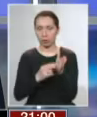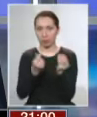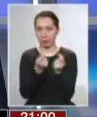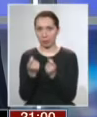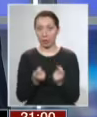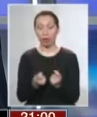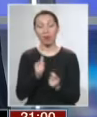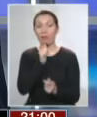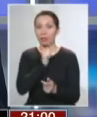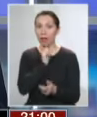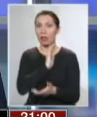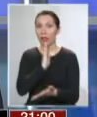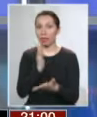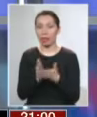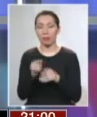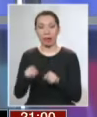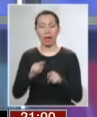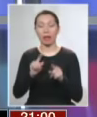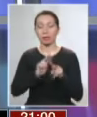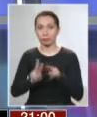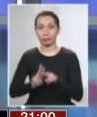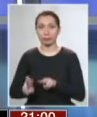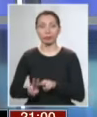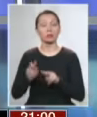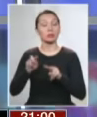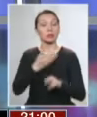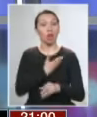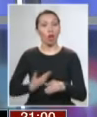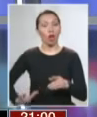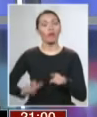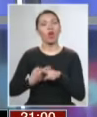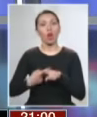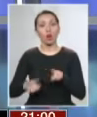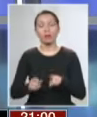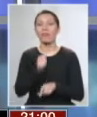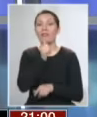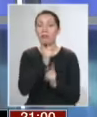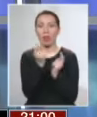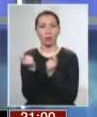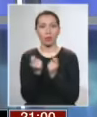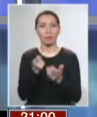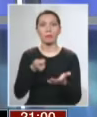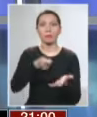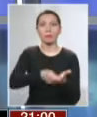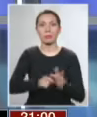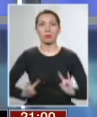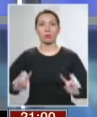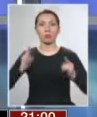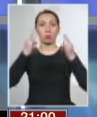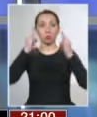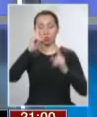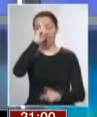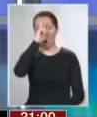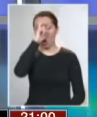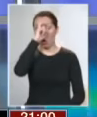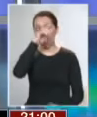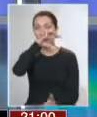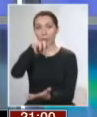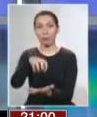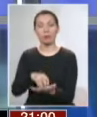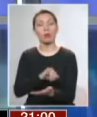Todavía no ha terminado esa batalla y el gobierno ya está en medio de otra. La falta de recursos para construir hospitales tras